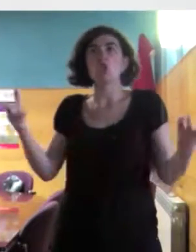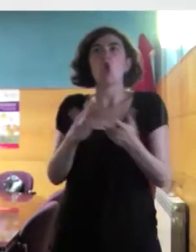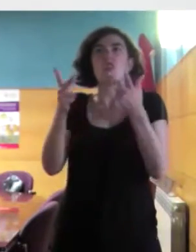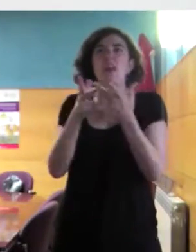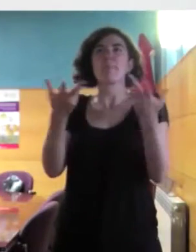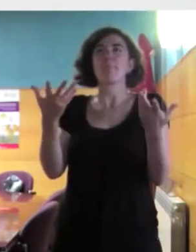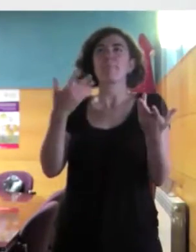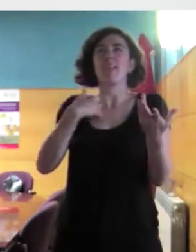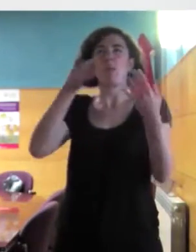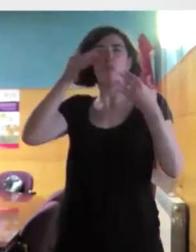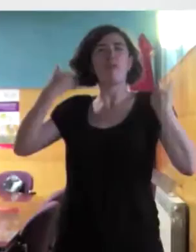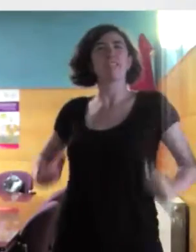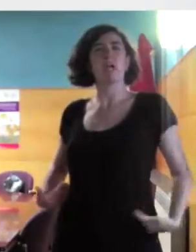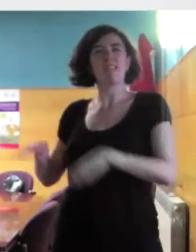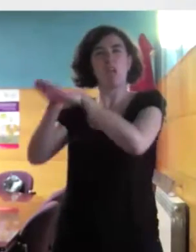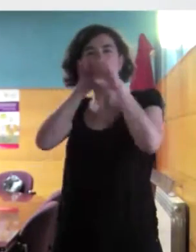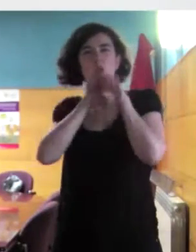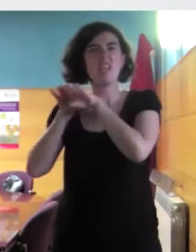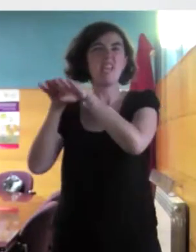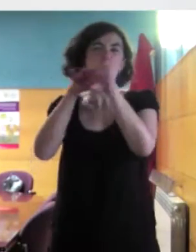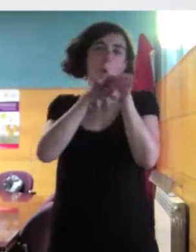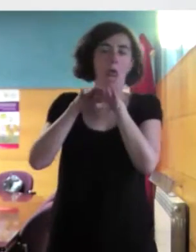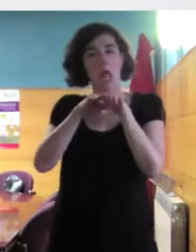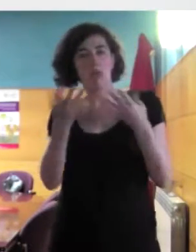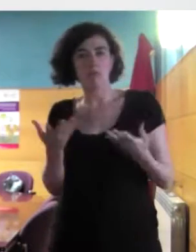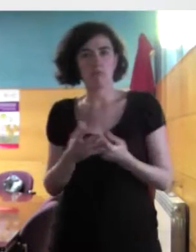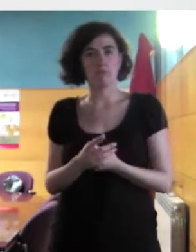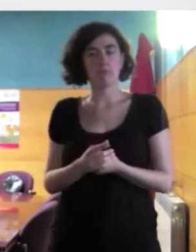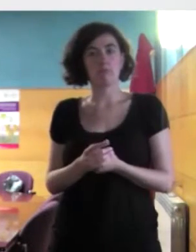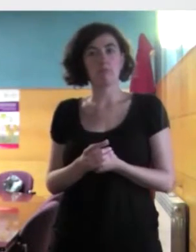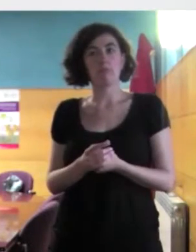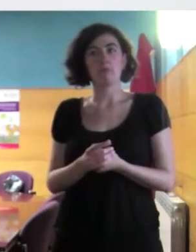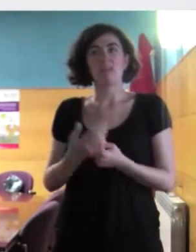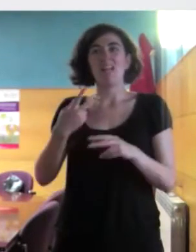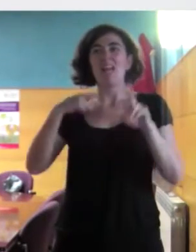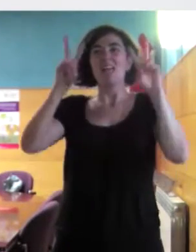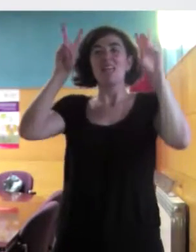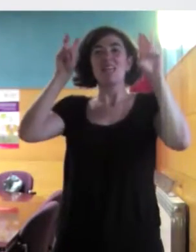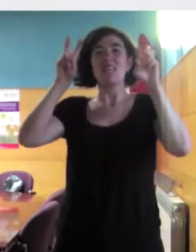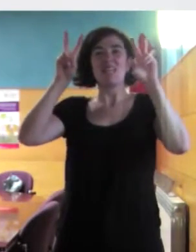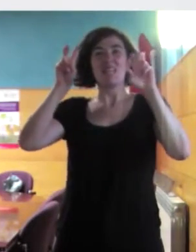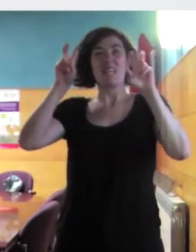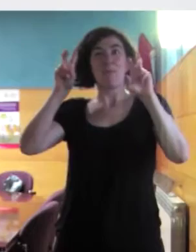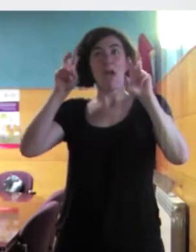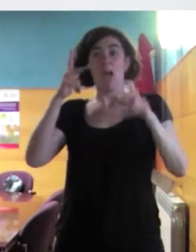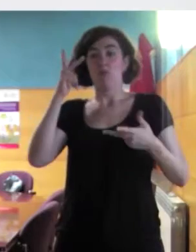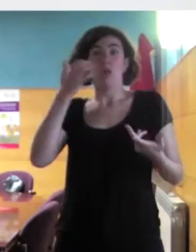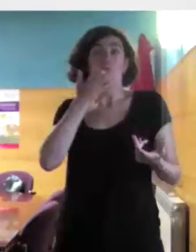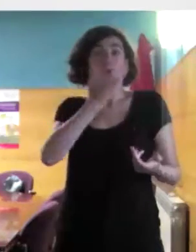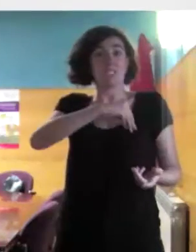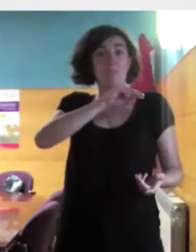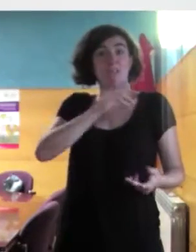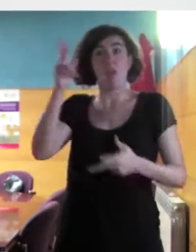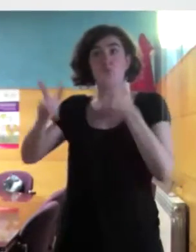homogéneo. Nadie esperaba, nadie había anunciado que el fenómeno migratorio en el País Vasco y en el Estado español